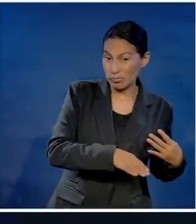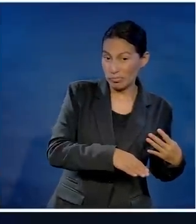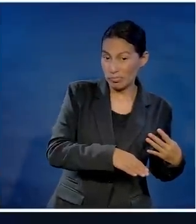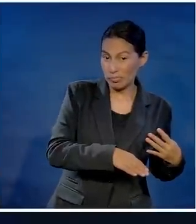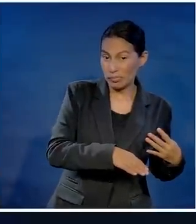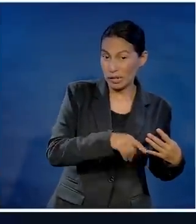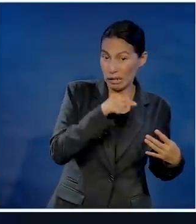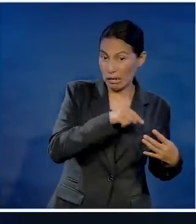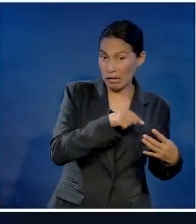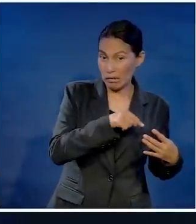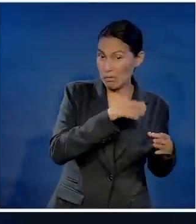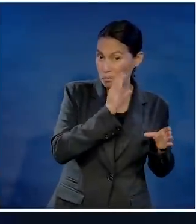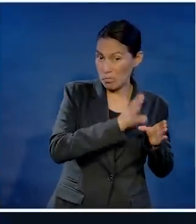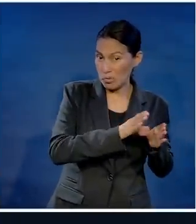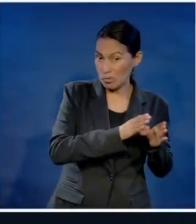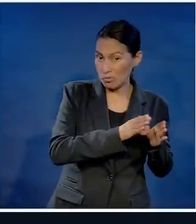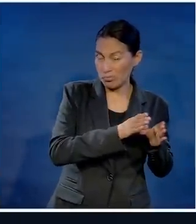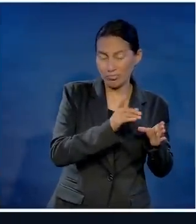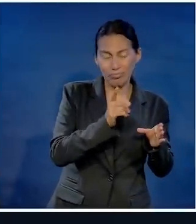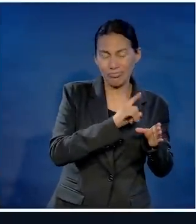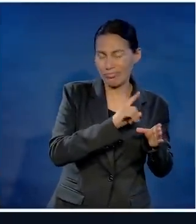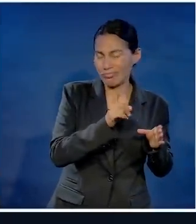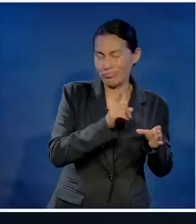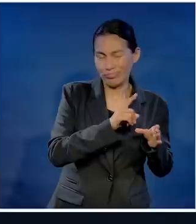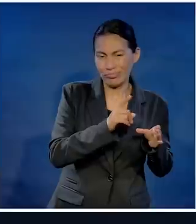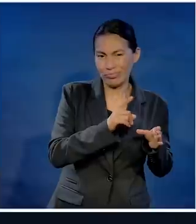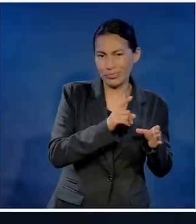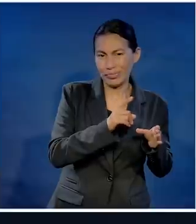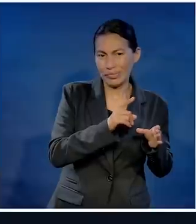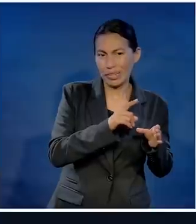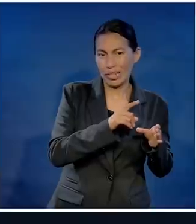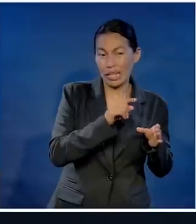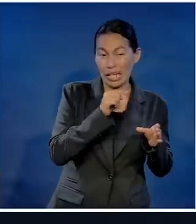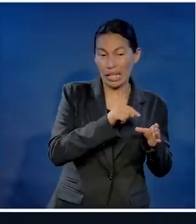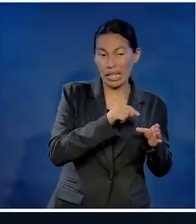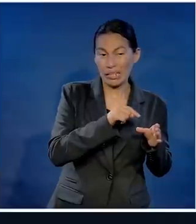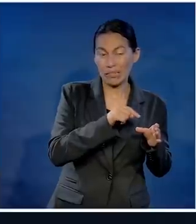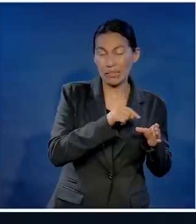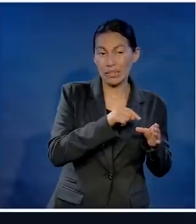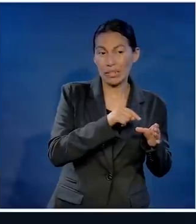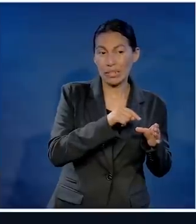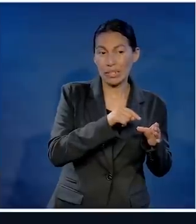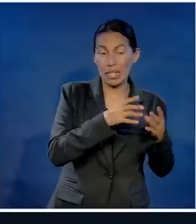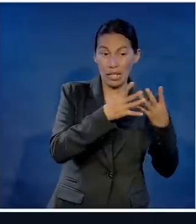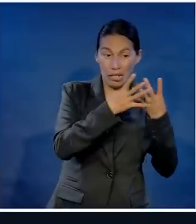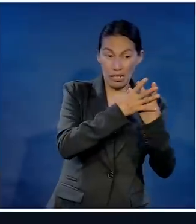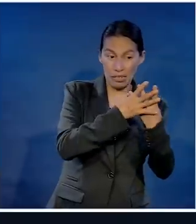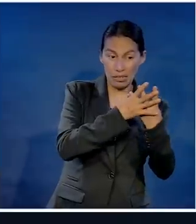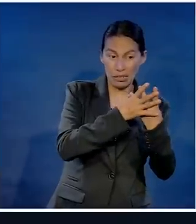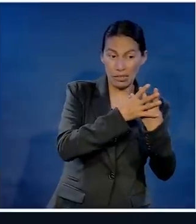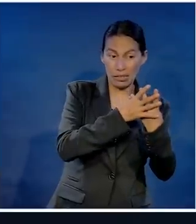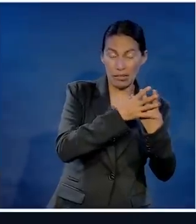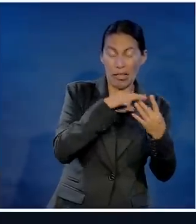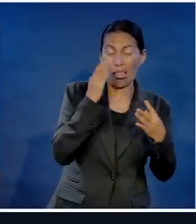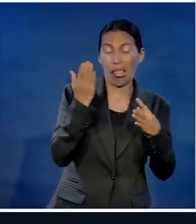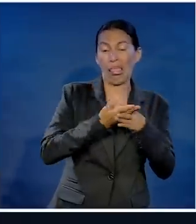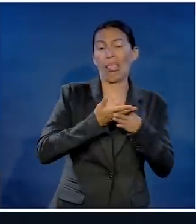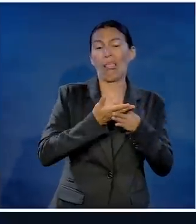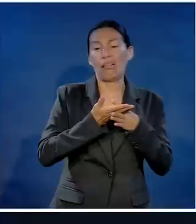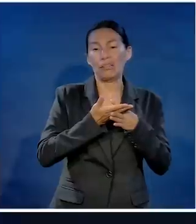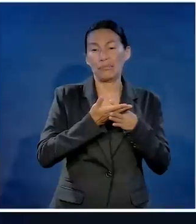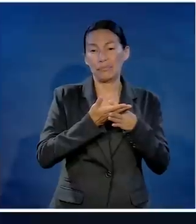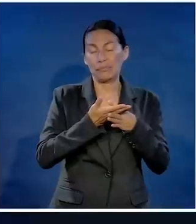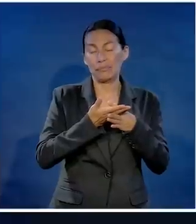perpetua. Sentencia que no cumplió, porque un tiempo después fue encontrado sin vida en su propia celda.